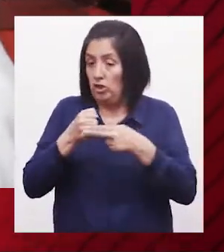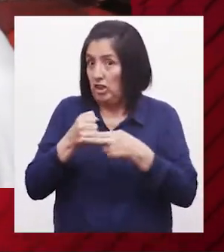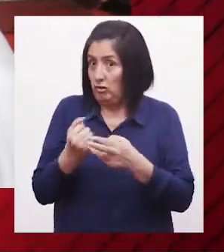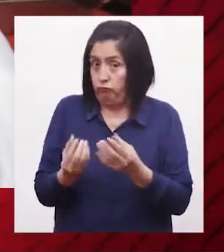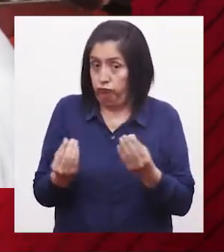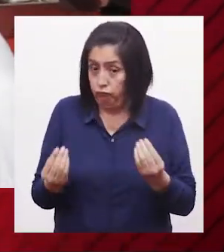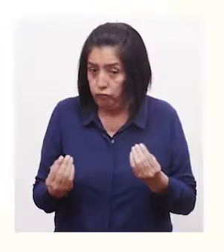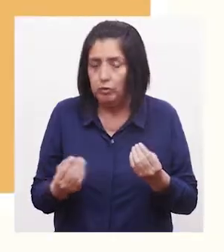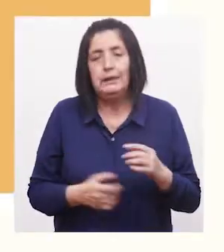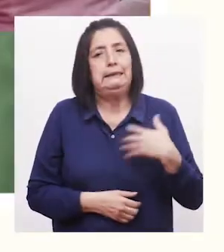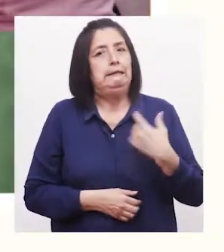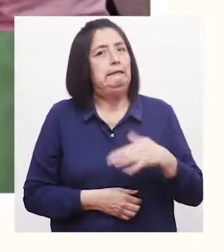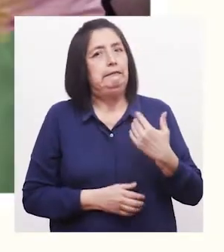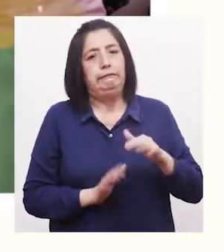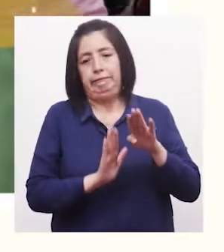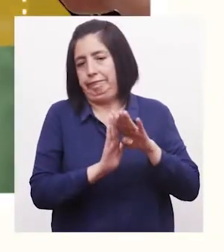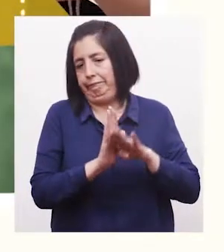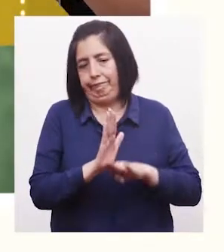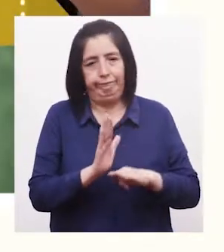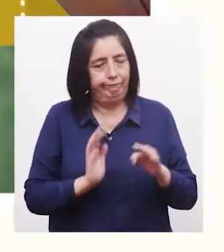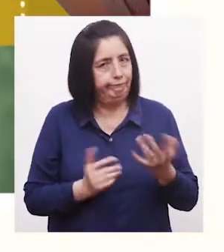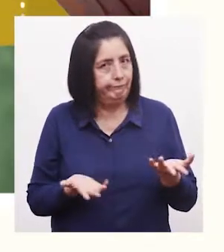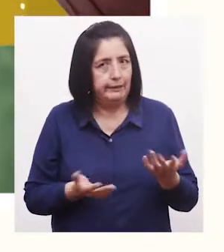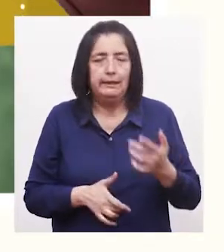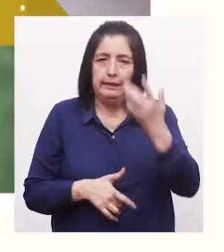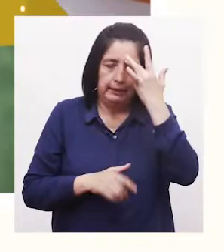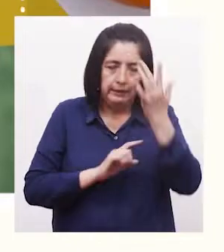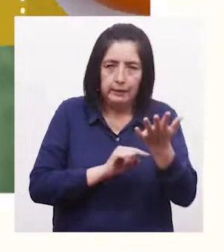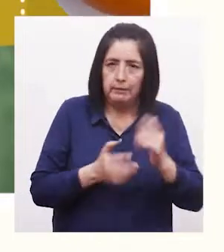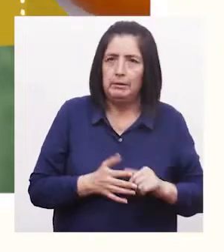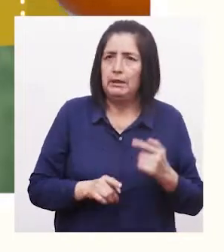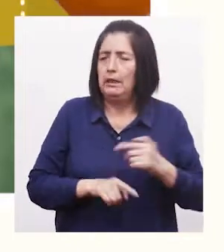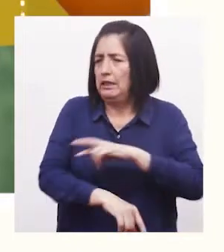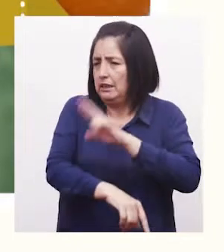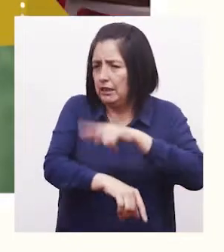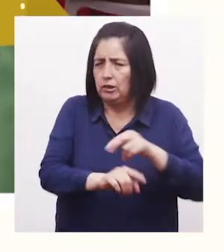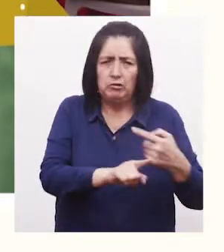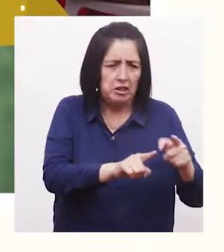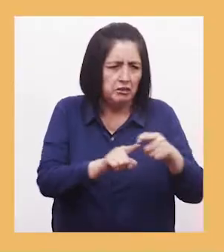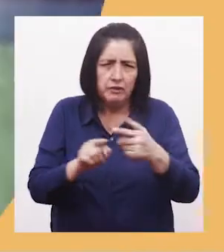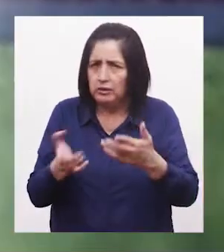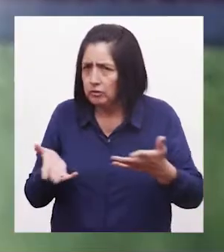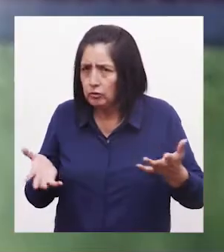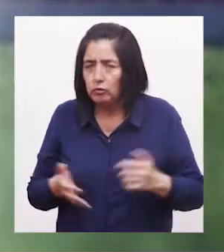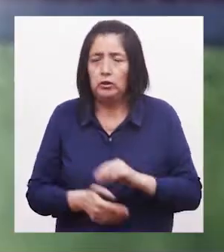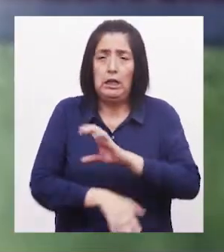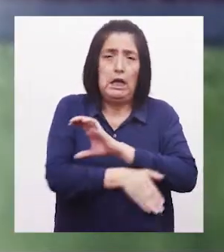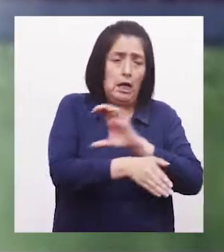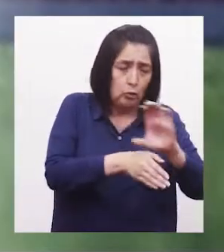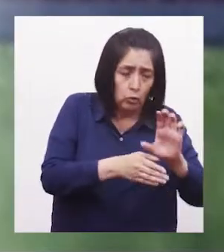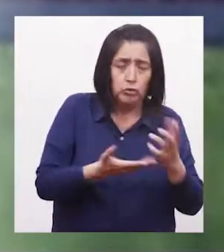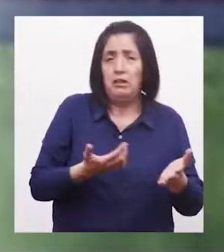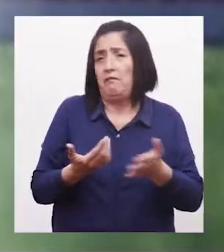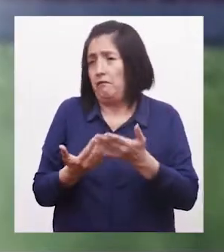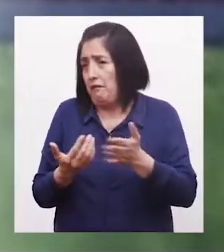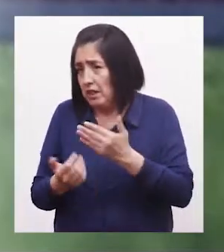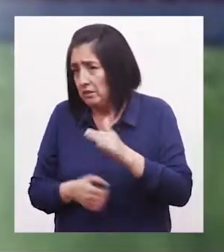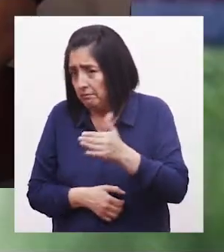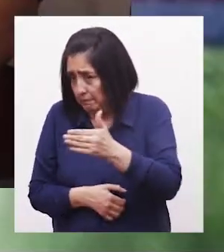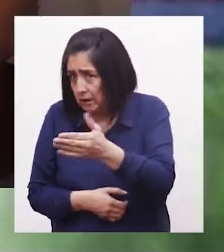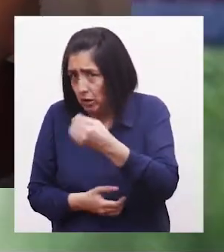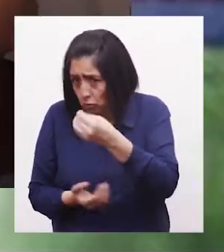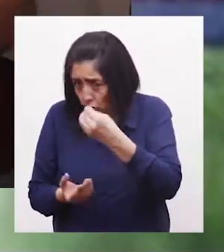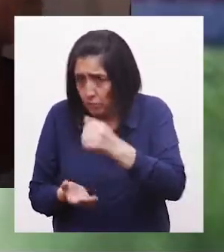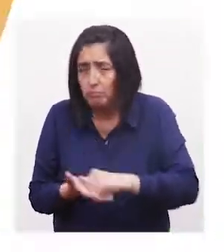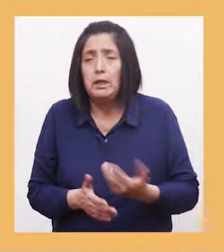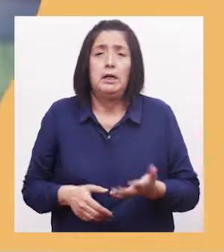Difícilmente vamos a reducir la anemia Y en diferentes regiones tenemos diferentes opciones Si estamos en la costa Y es fácil de acceder al pescado